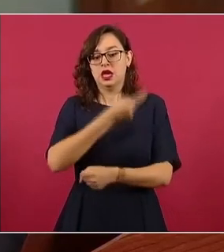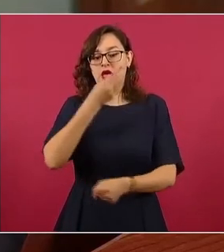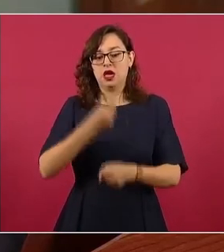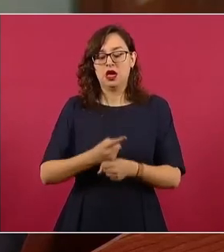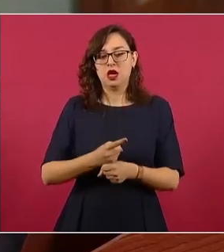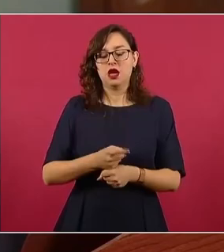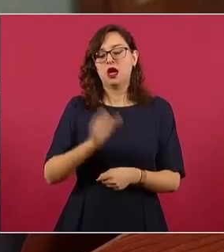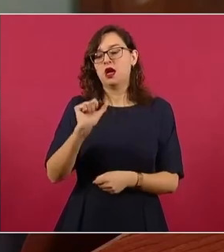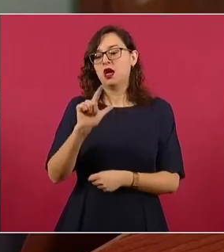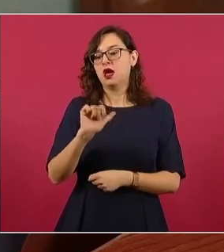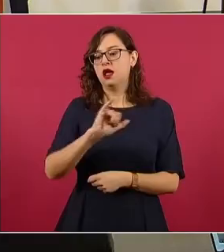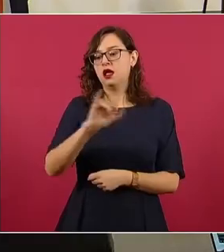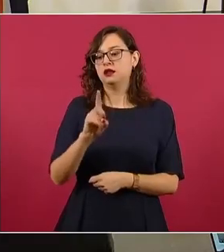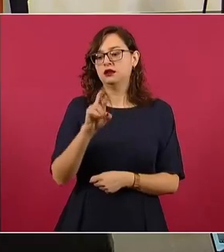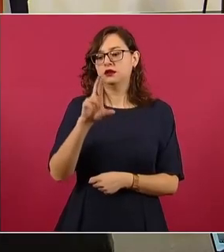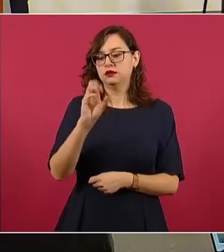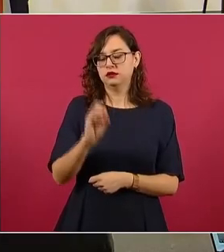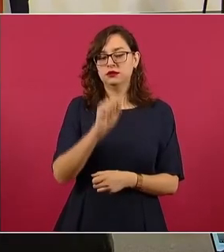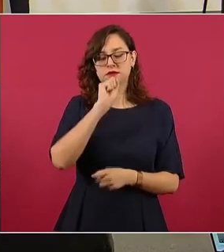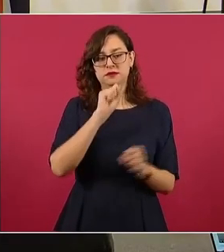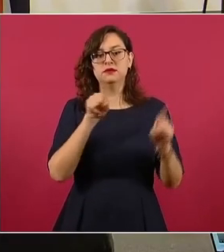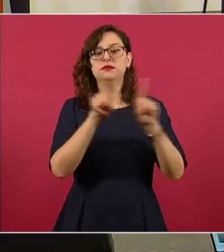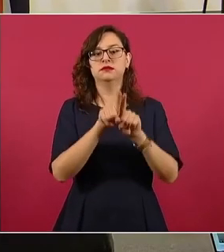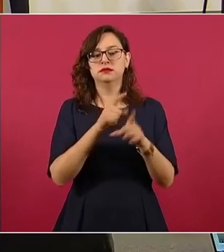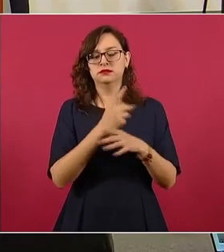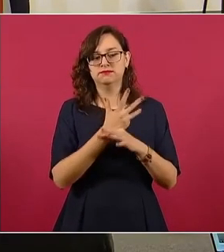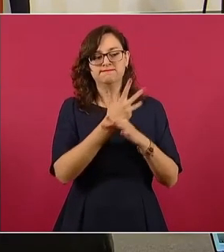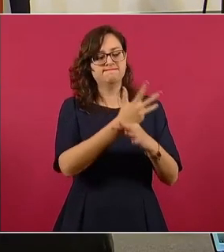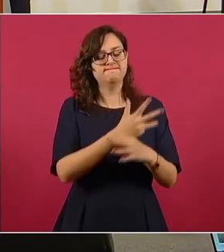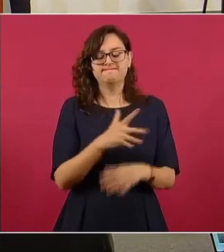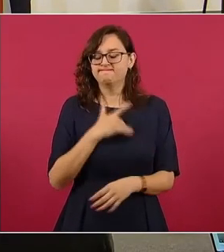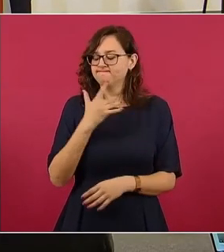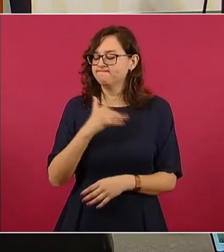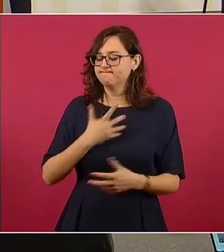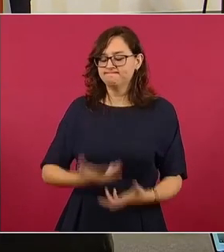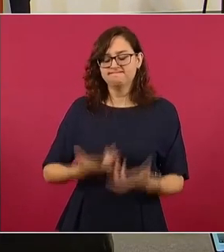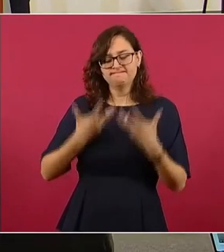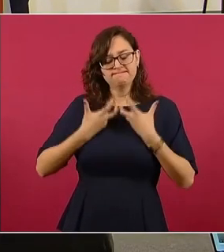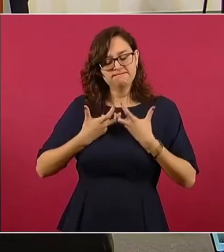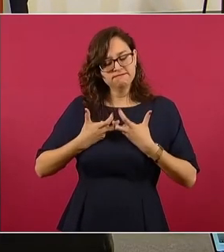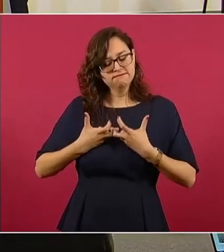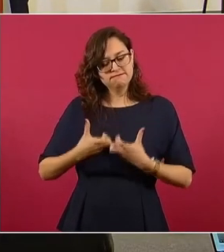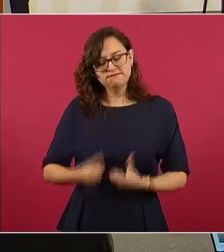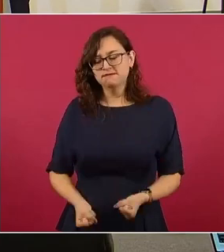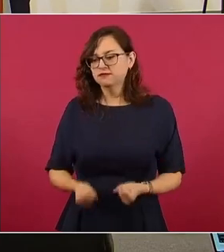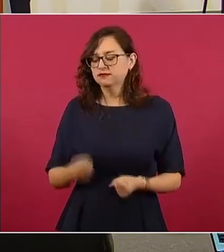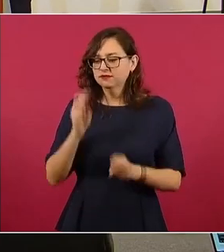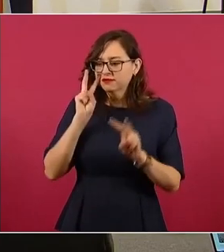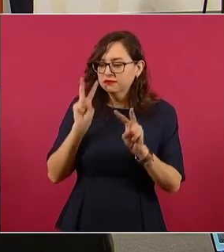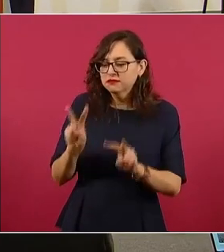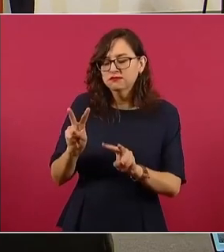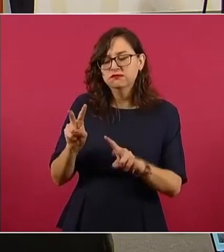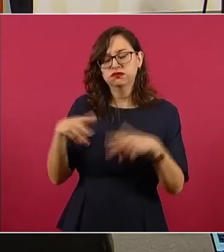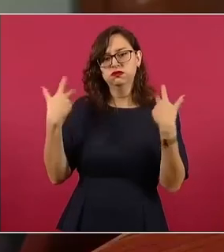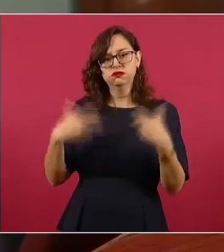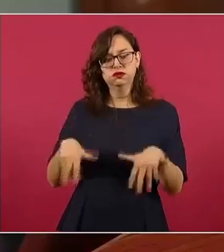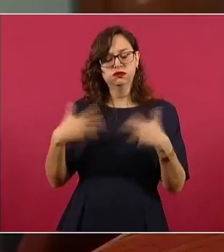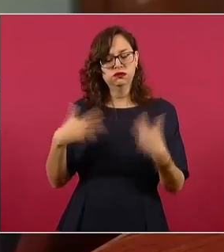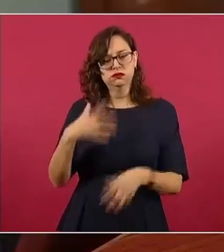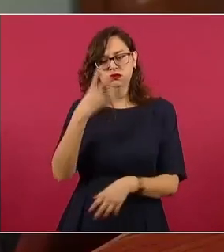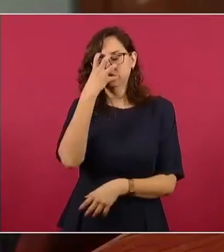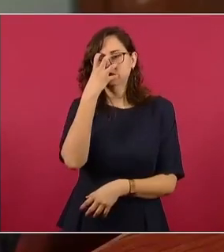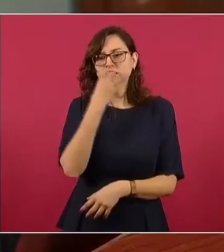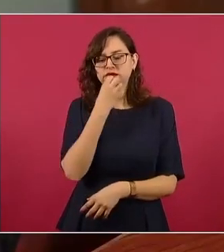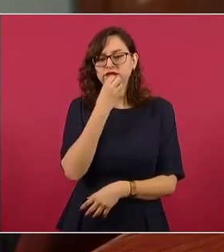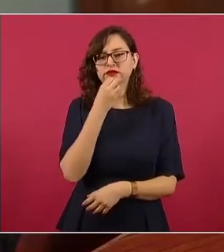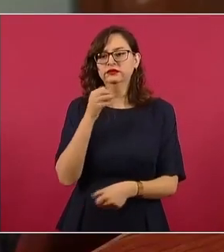indicó también que se encuentra desconsolado por la tragedia y pérdida de vidas, ora por aquellos que sobreviven y